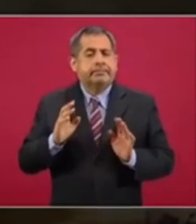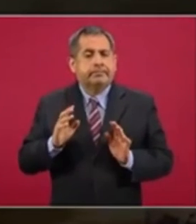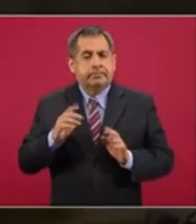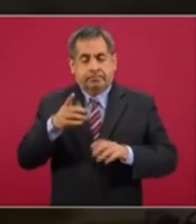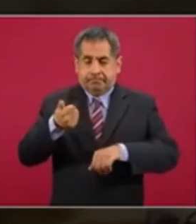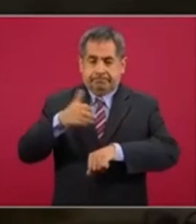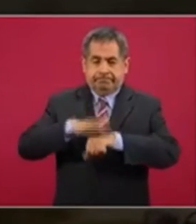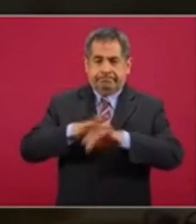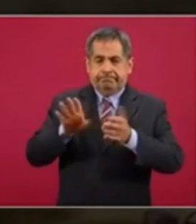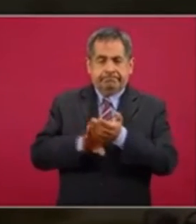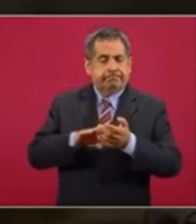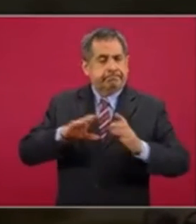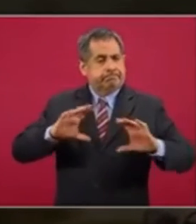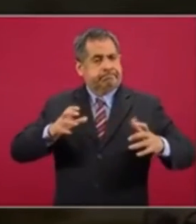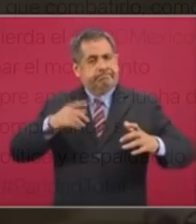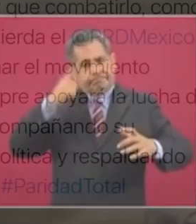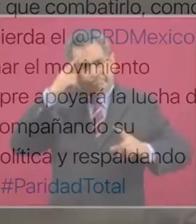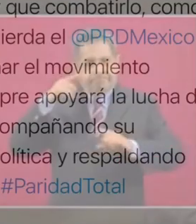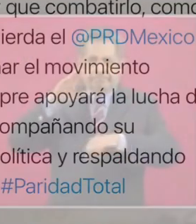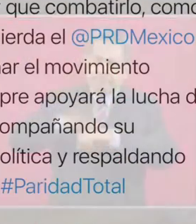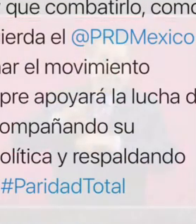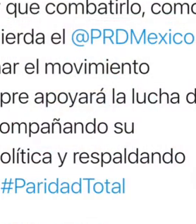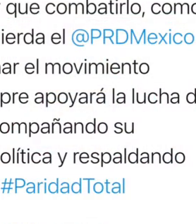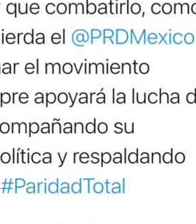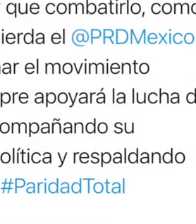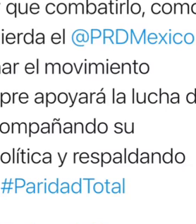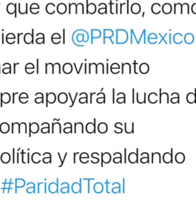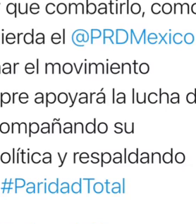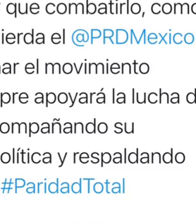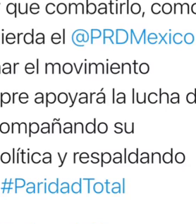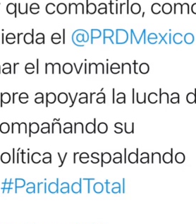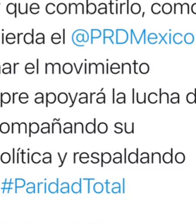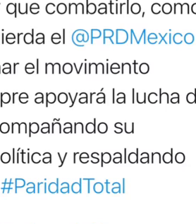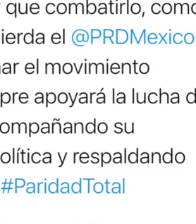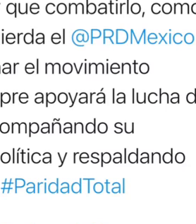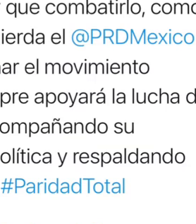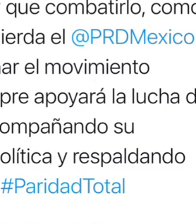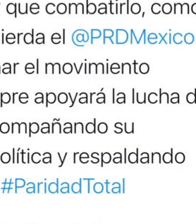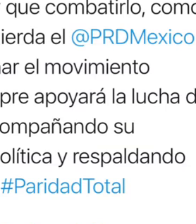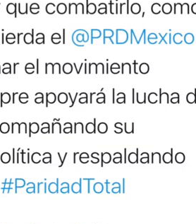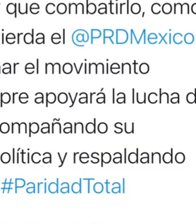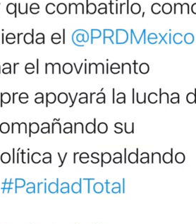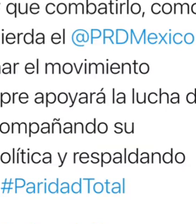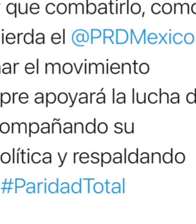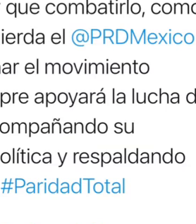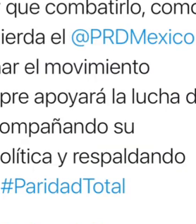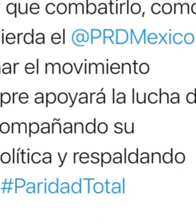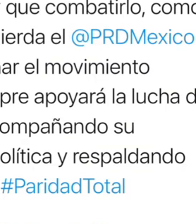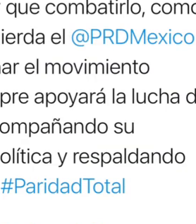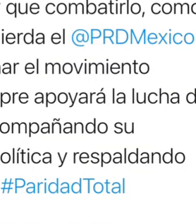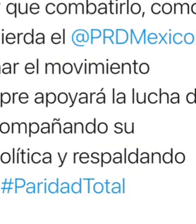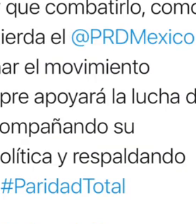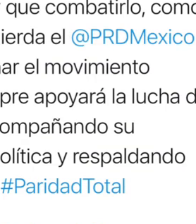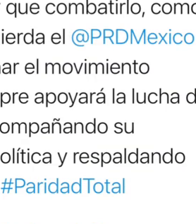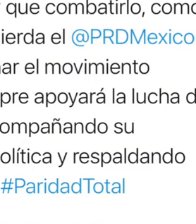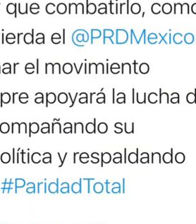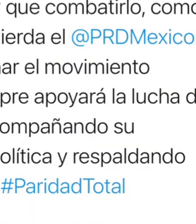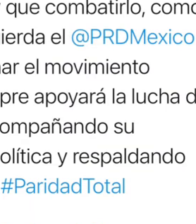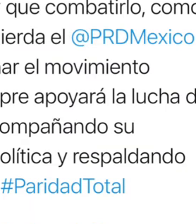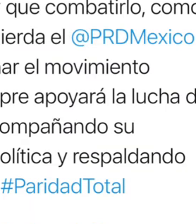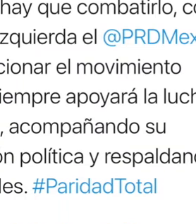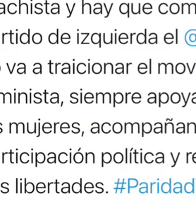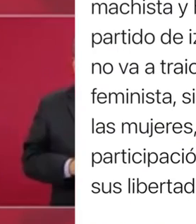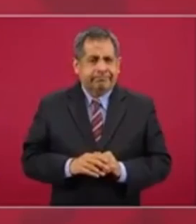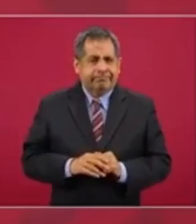administración es la que contempla más mujeres en comparación con las pasadas. Sí, no nos metemos en eso. Es